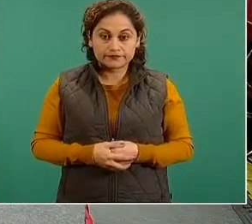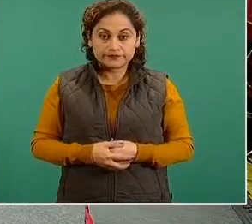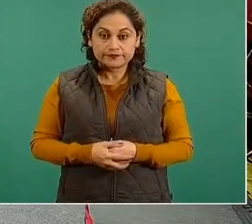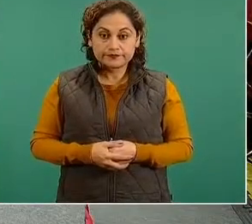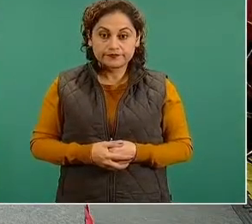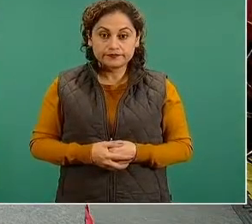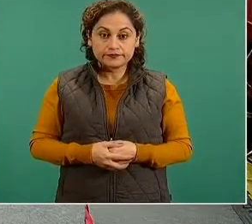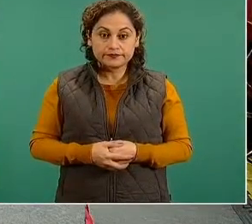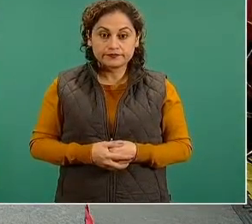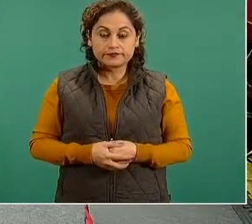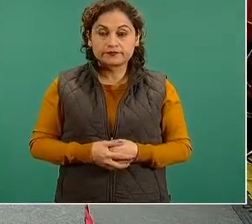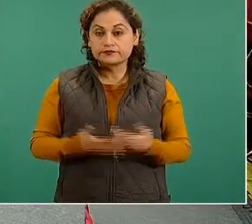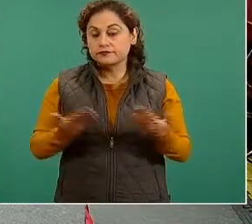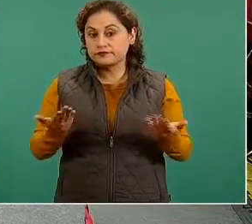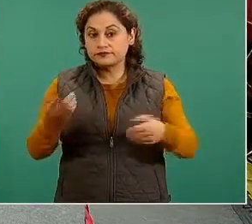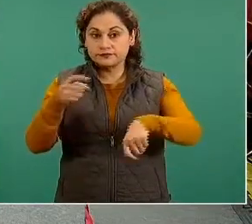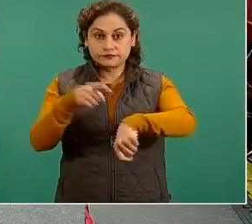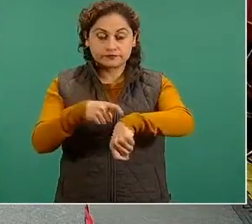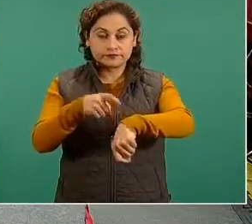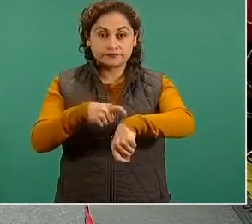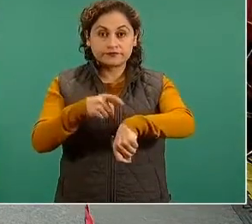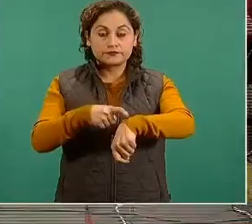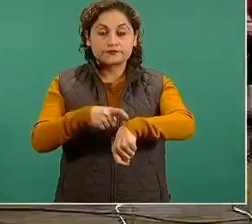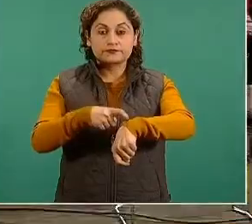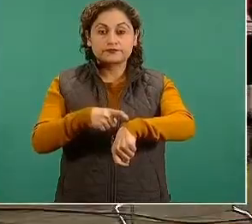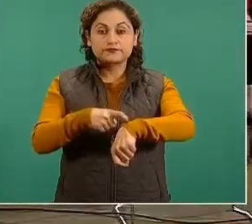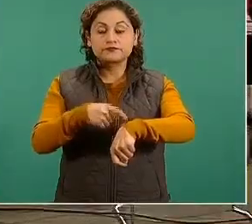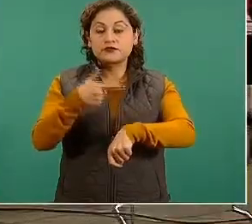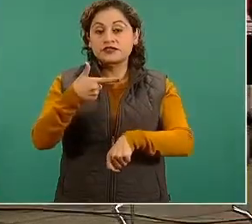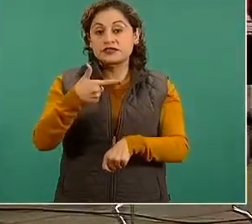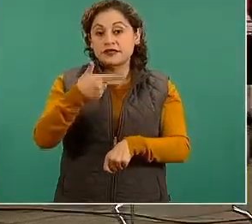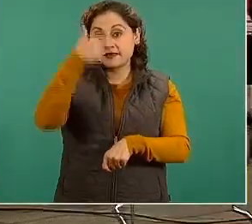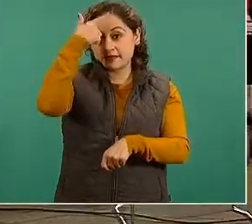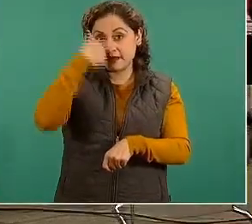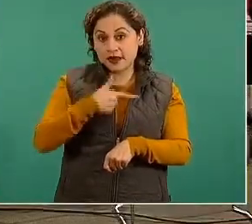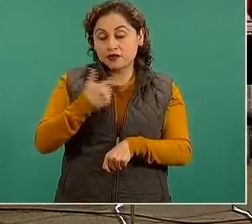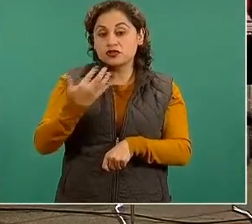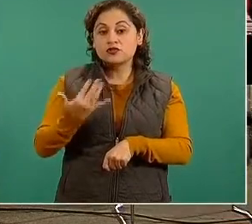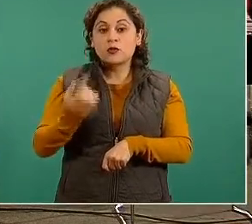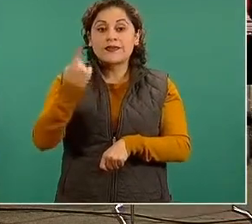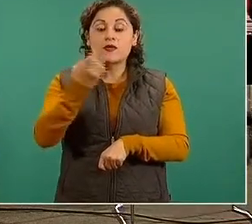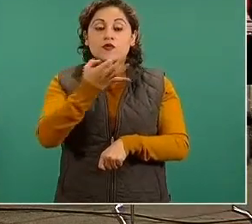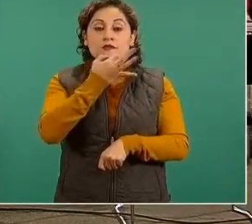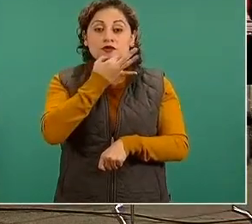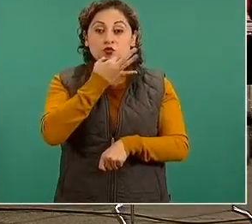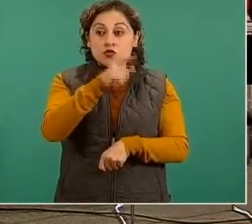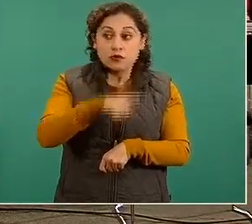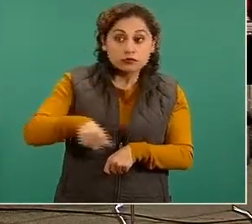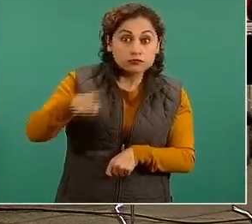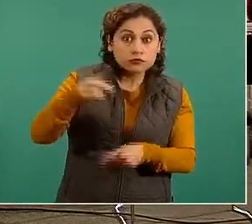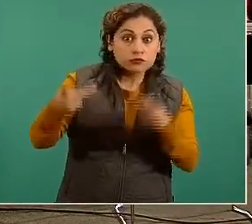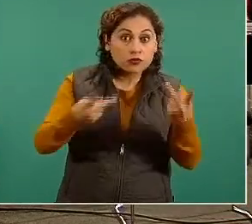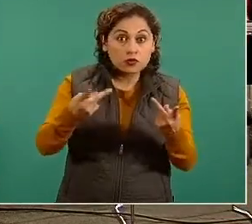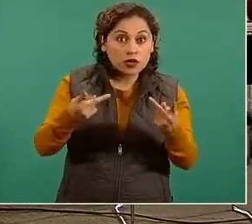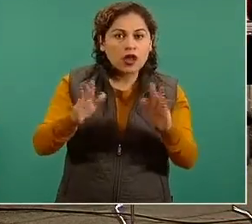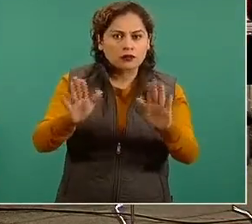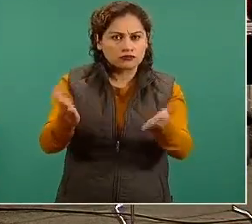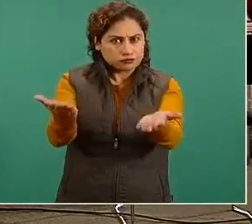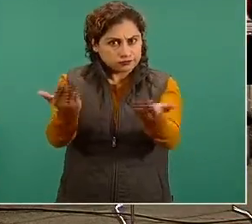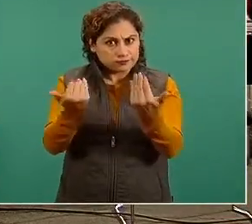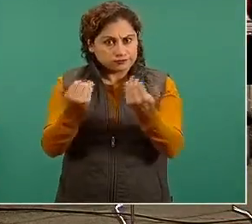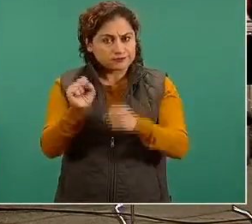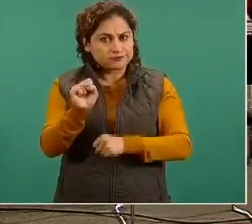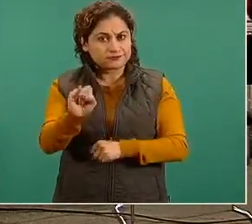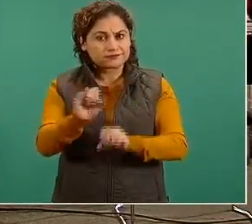son las 19 51 si no tenemos adelante por favor